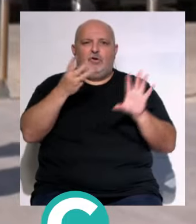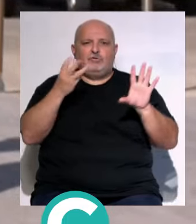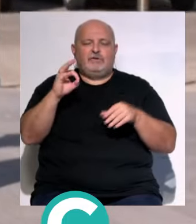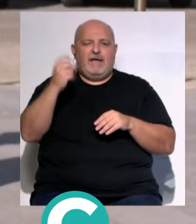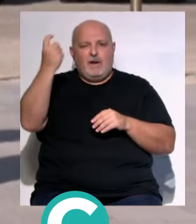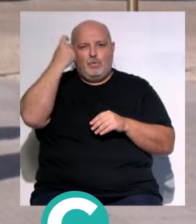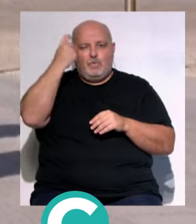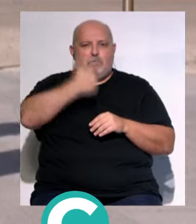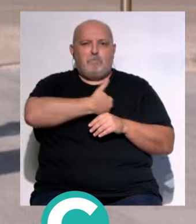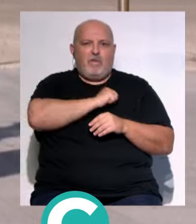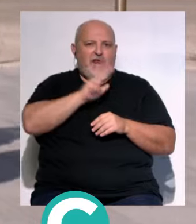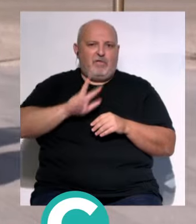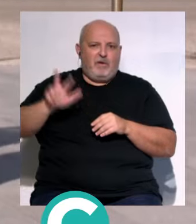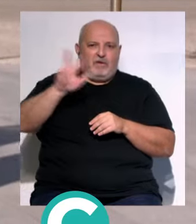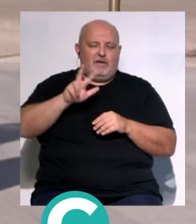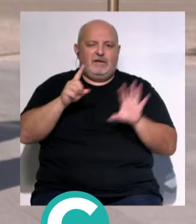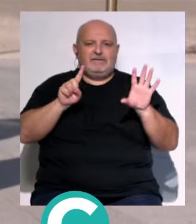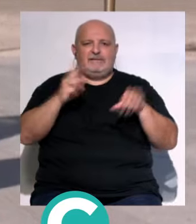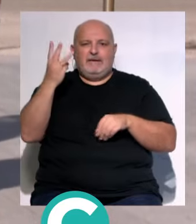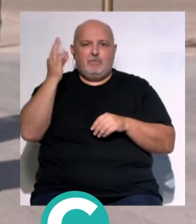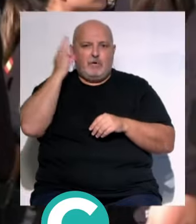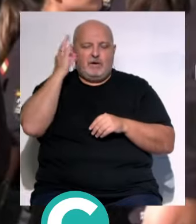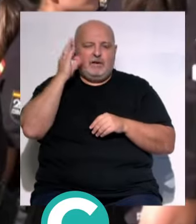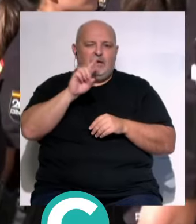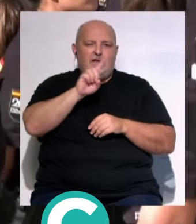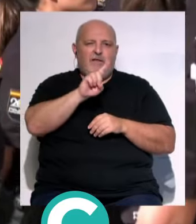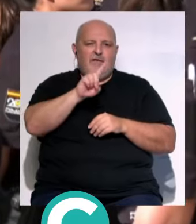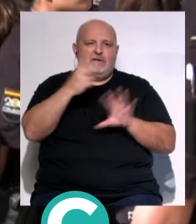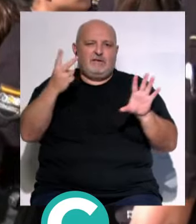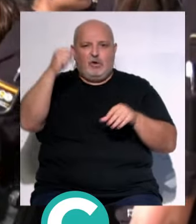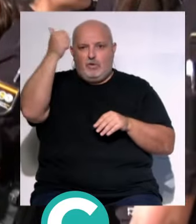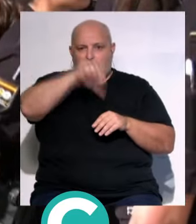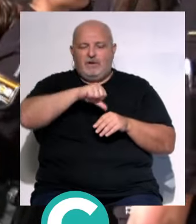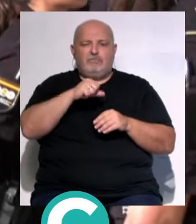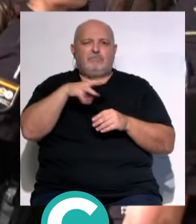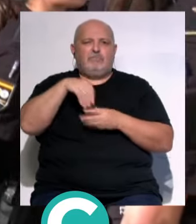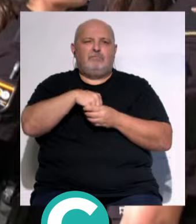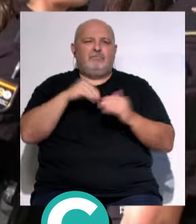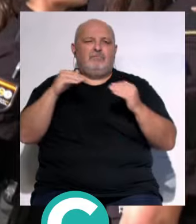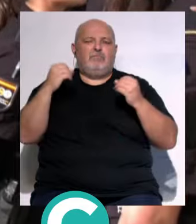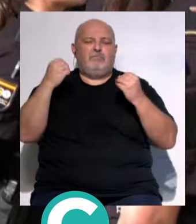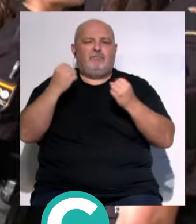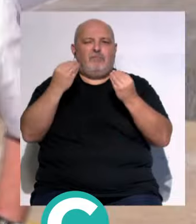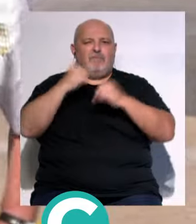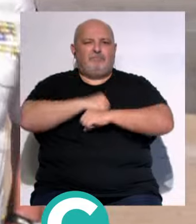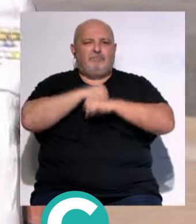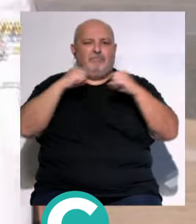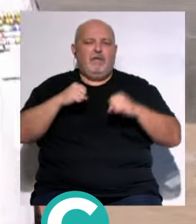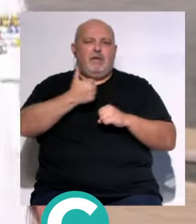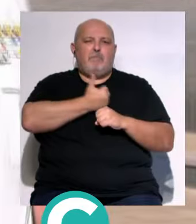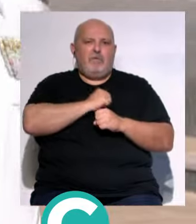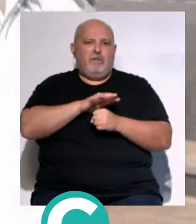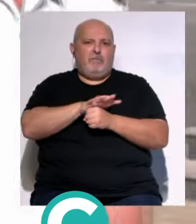alumnos de Policía Nacional... ...63 mujeres y 117 hombres... ...cursarán su periodo de formación... ...en las distintas